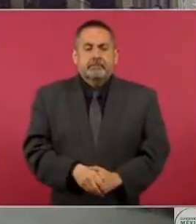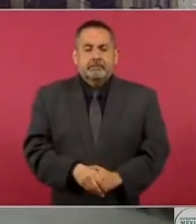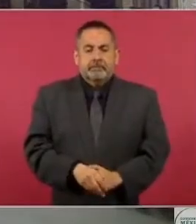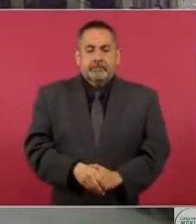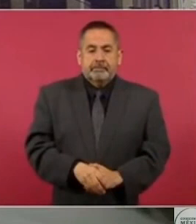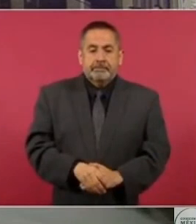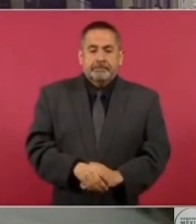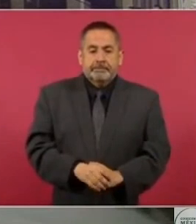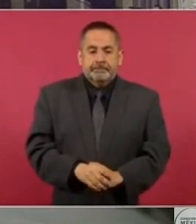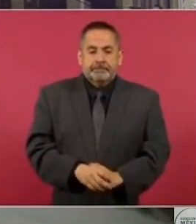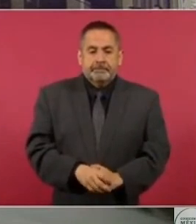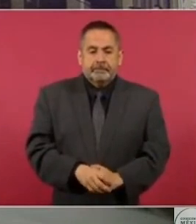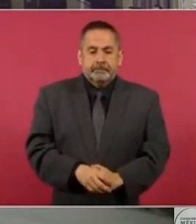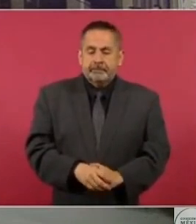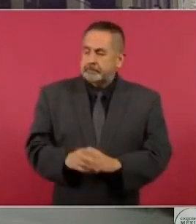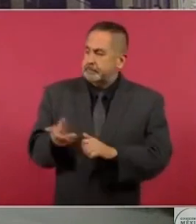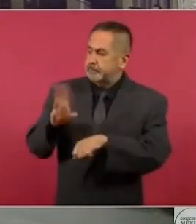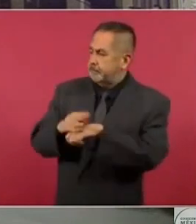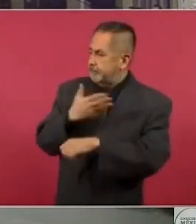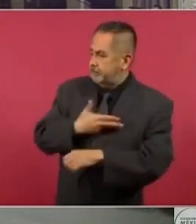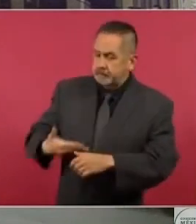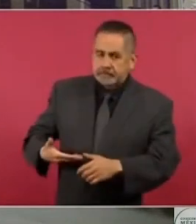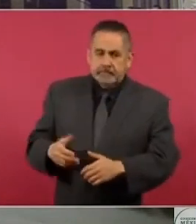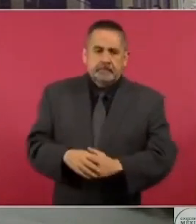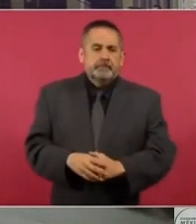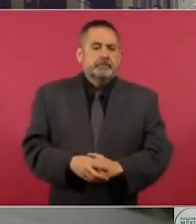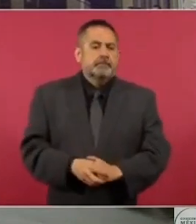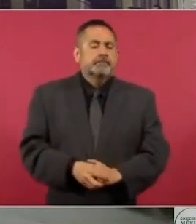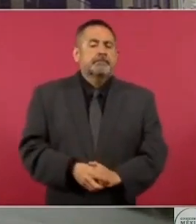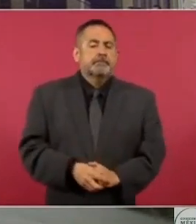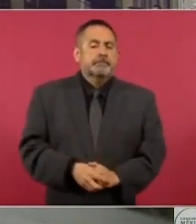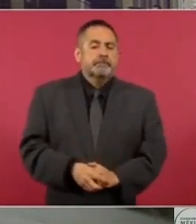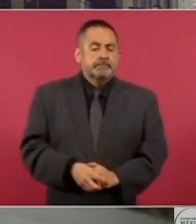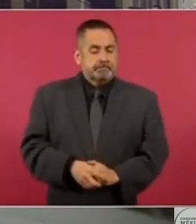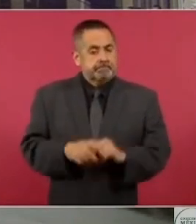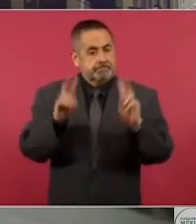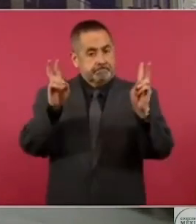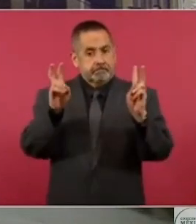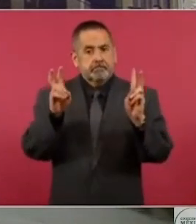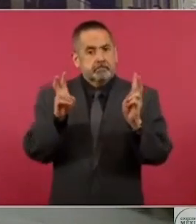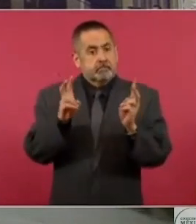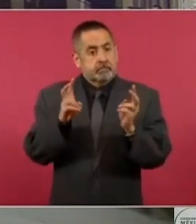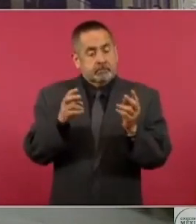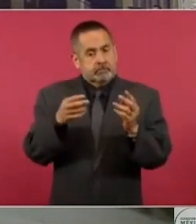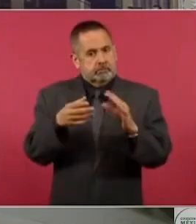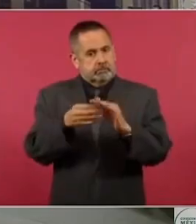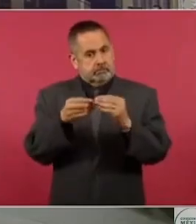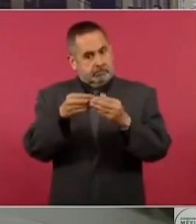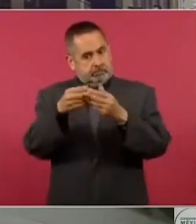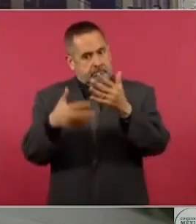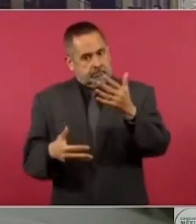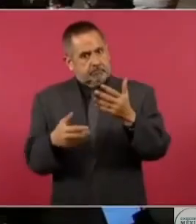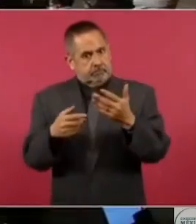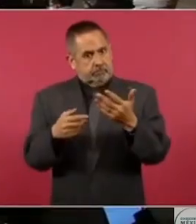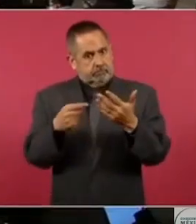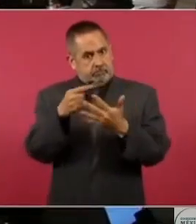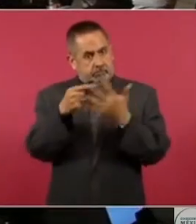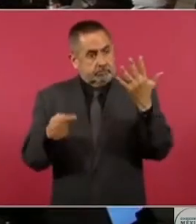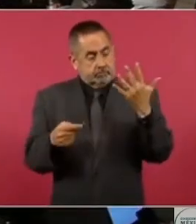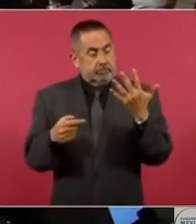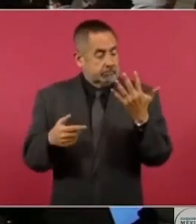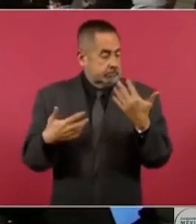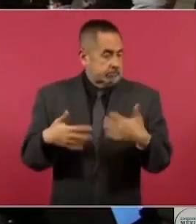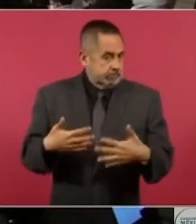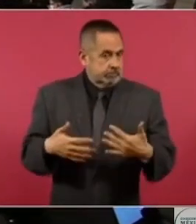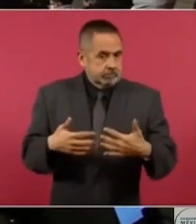Con permiso, señor presidente. Sí, el tema es amplio, el tema es obligado en un país